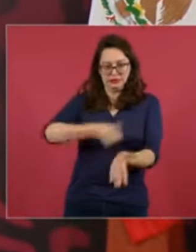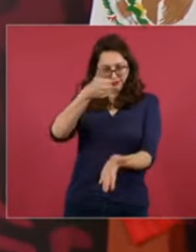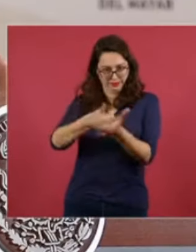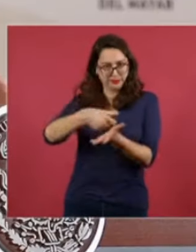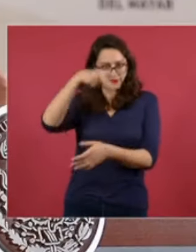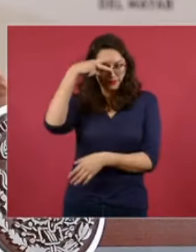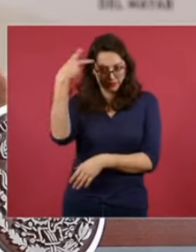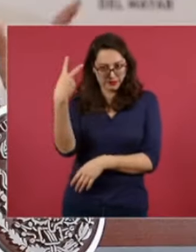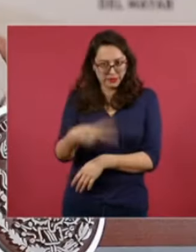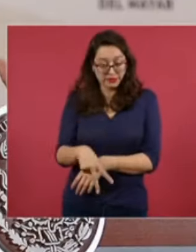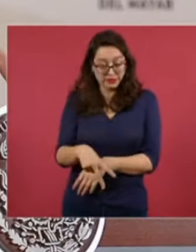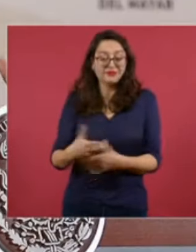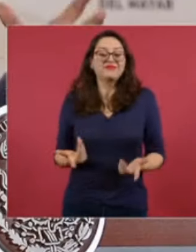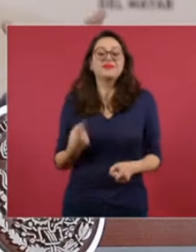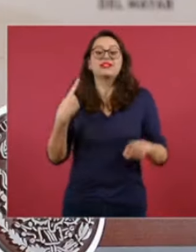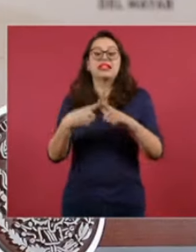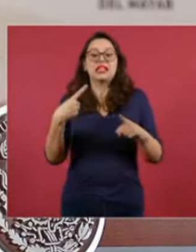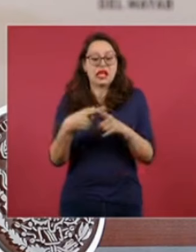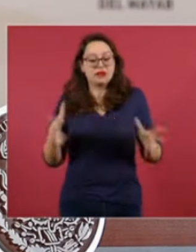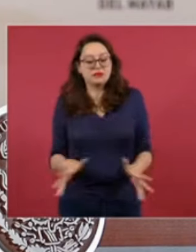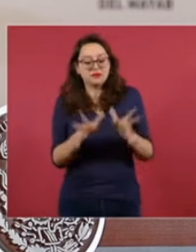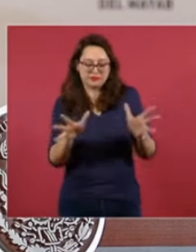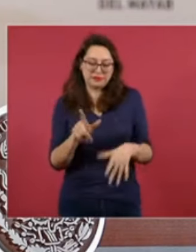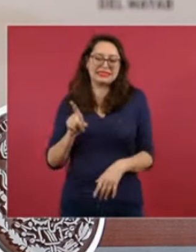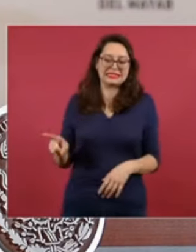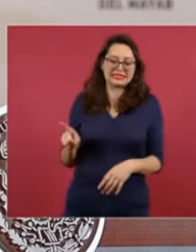nace con Salinas en la Ciudad de México.